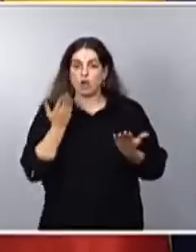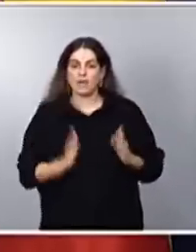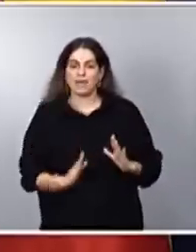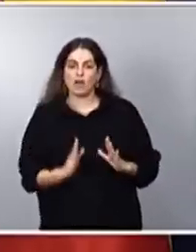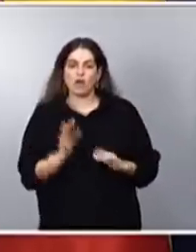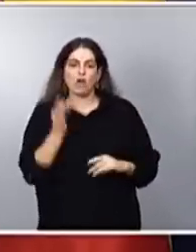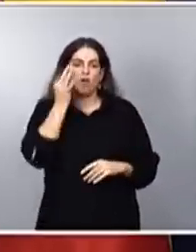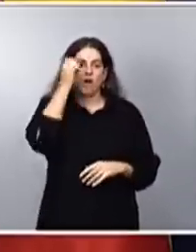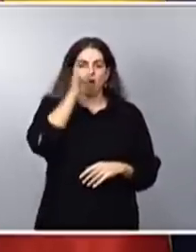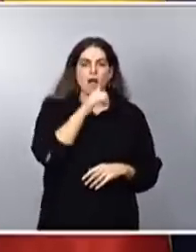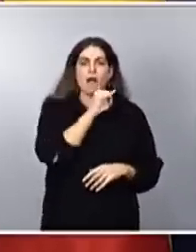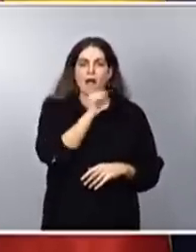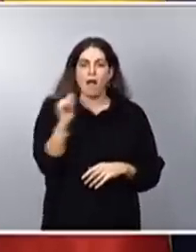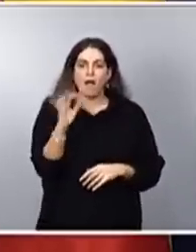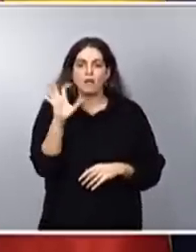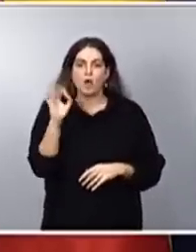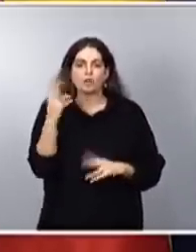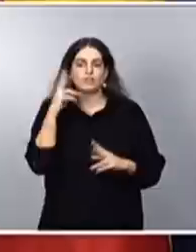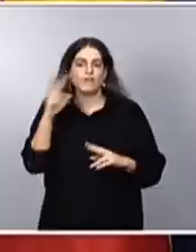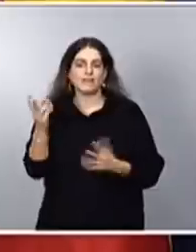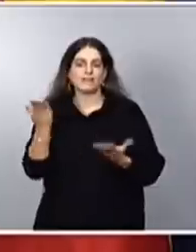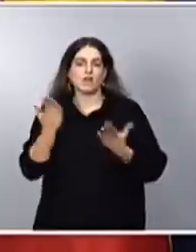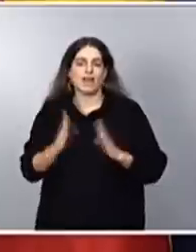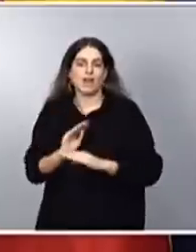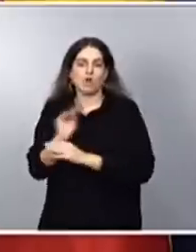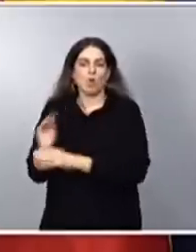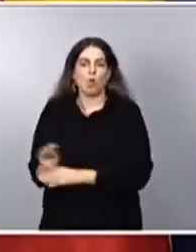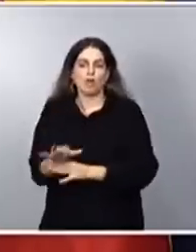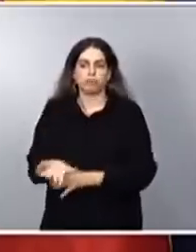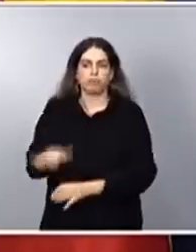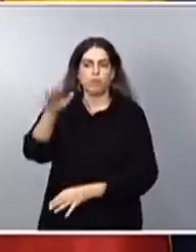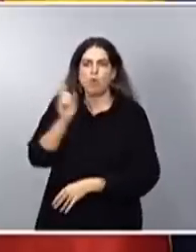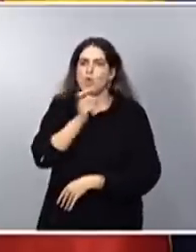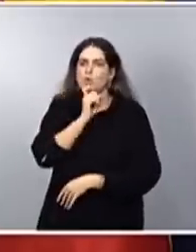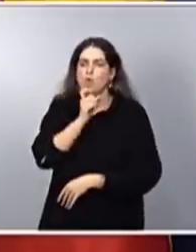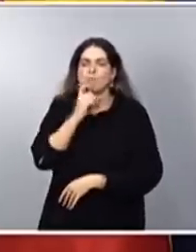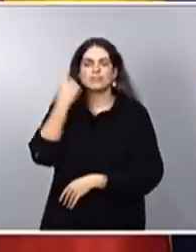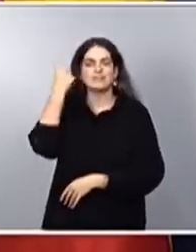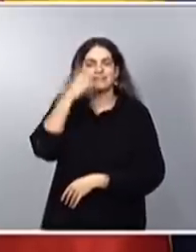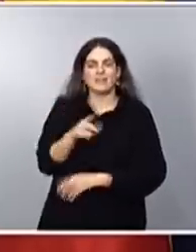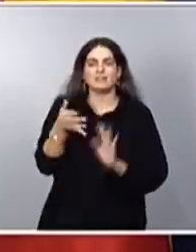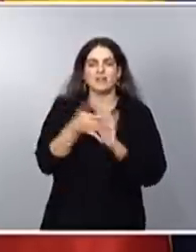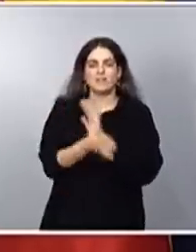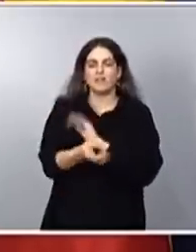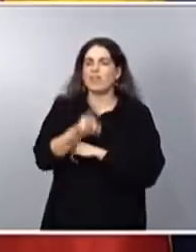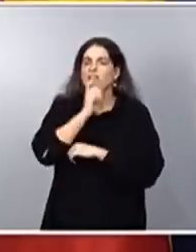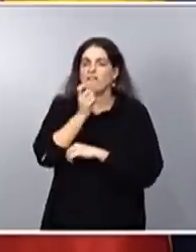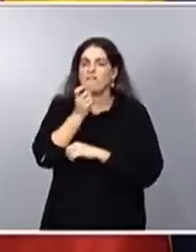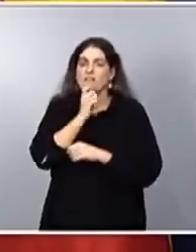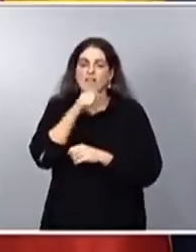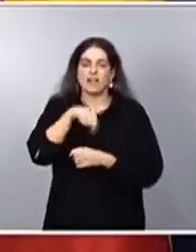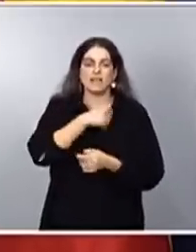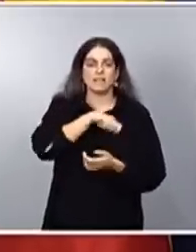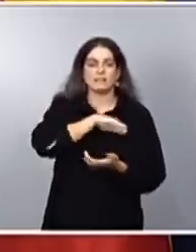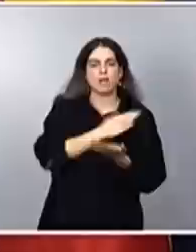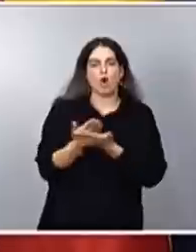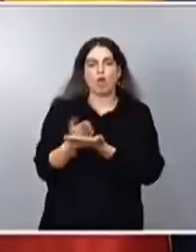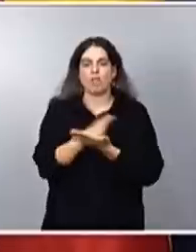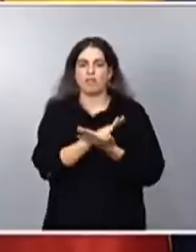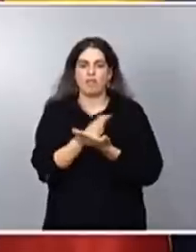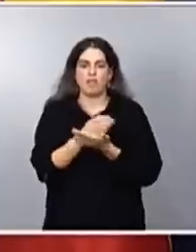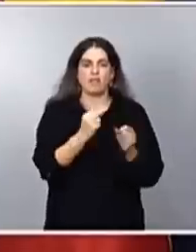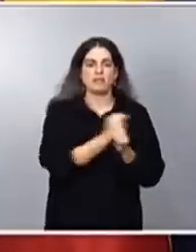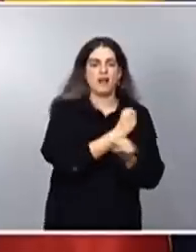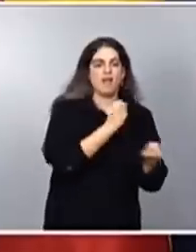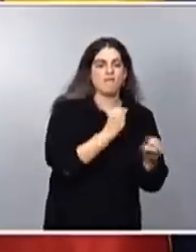visto criar hijos o hijas, sabe lo difícil que es conciliar en España. Conciliar la vida laboral y la vida